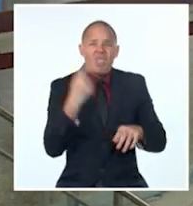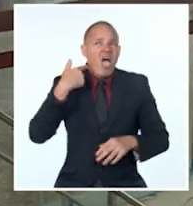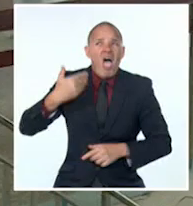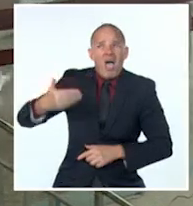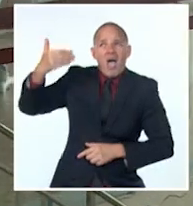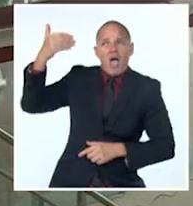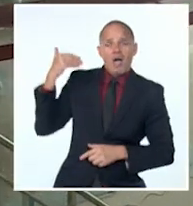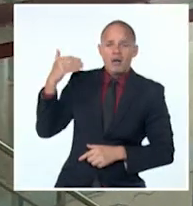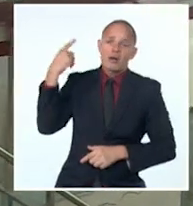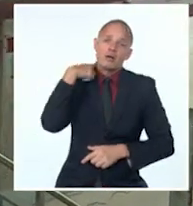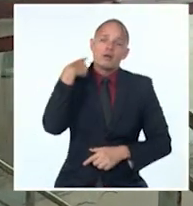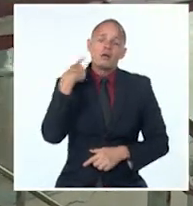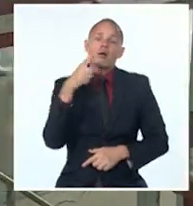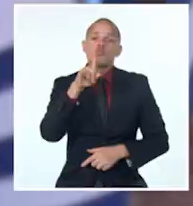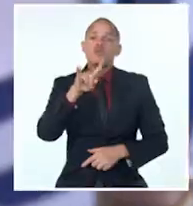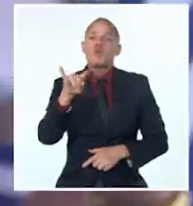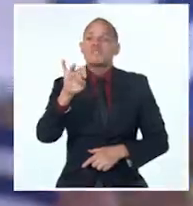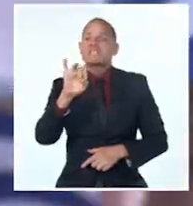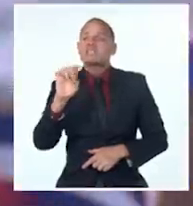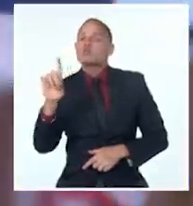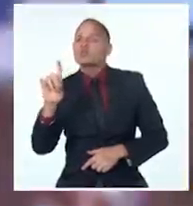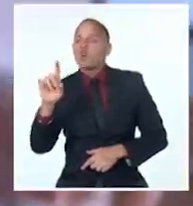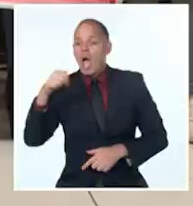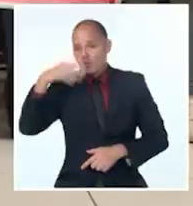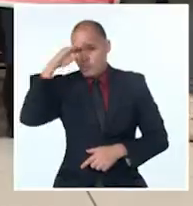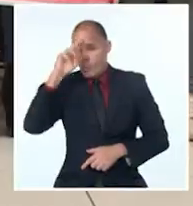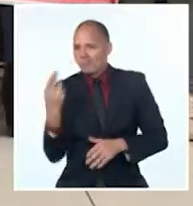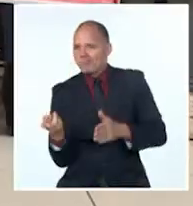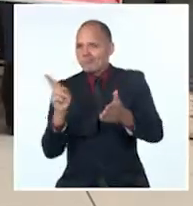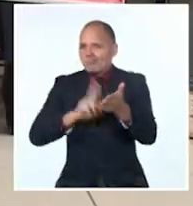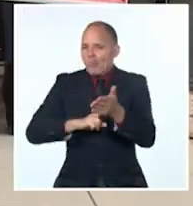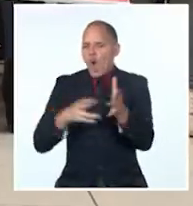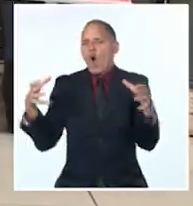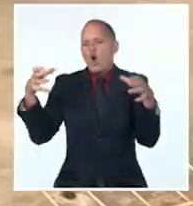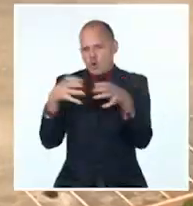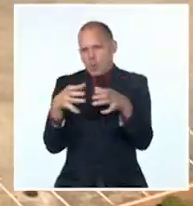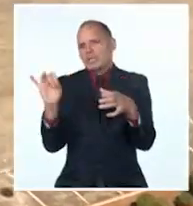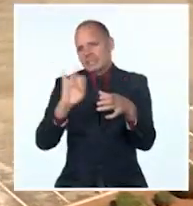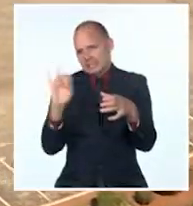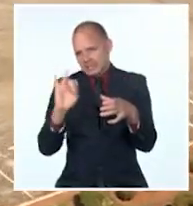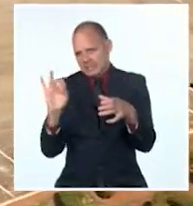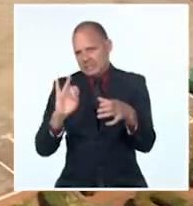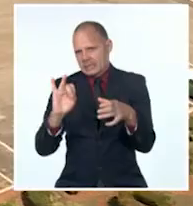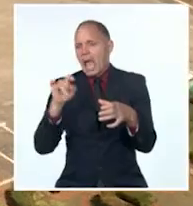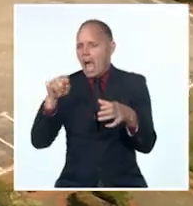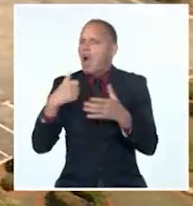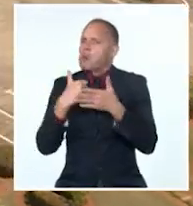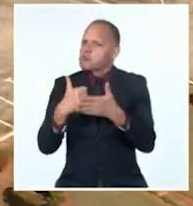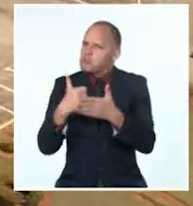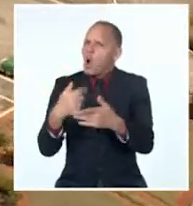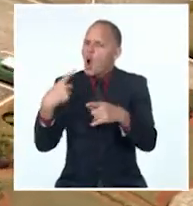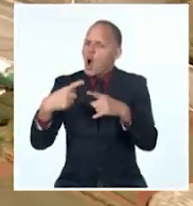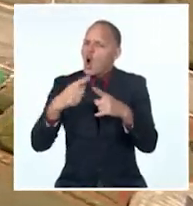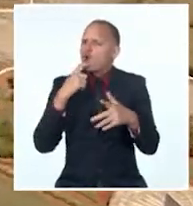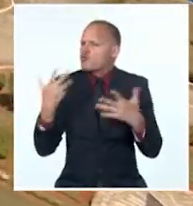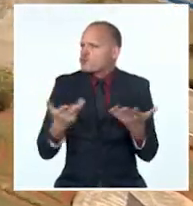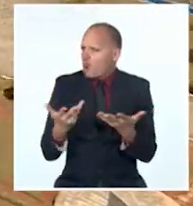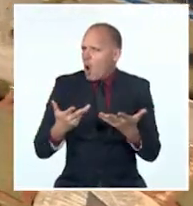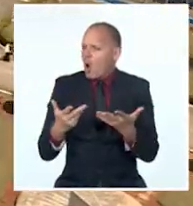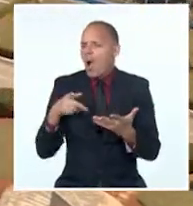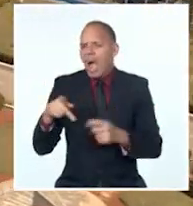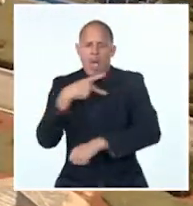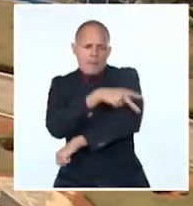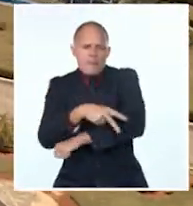Cuba ingresa al G77, donde desempeña un rol activo en la cooperación entre sus integrantes